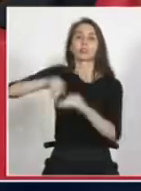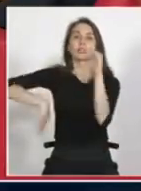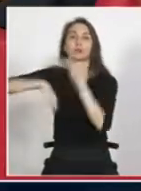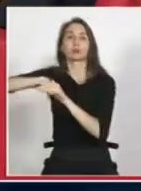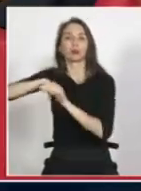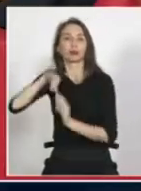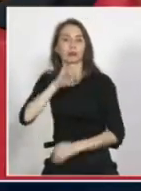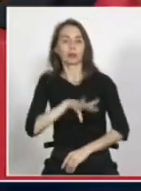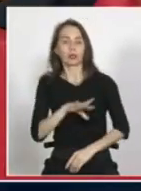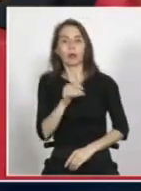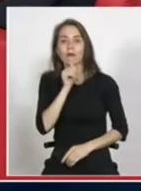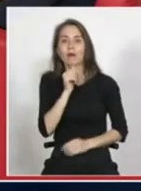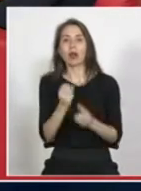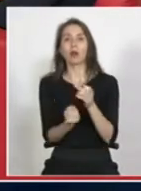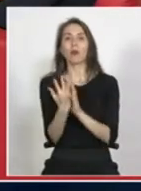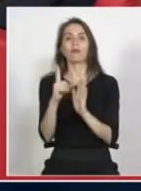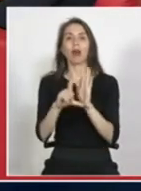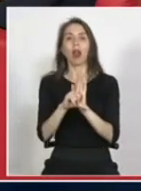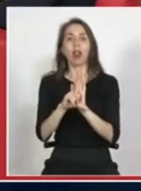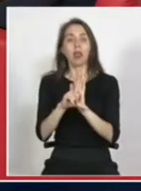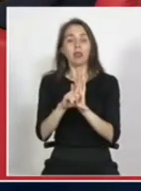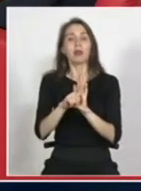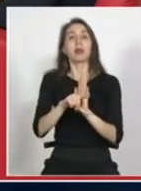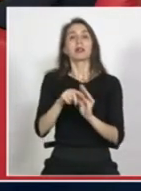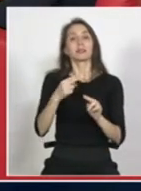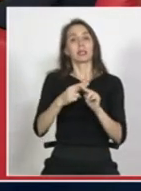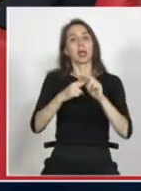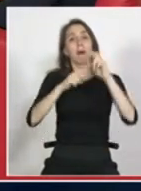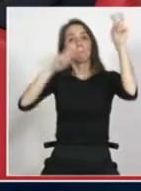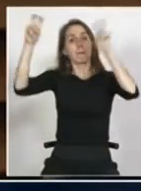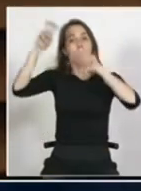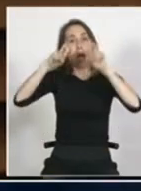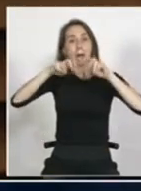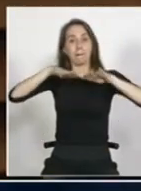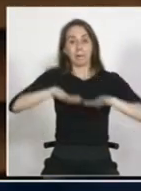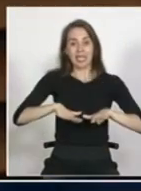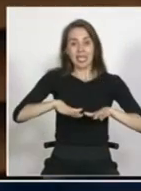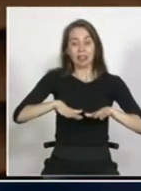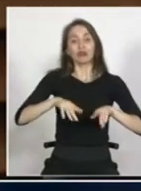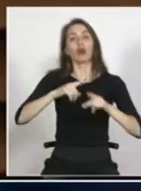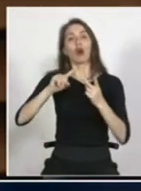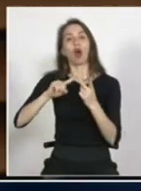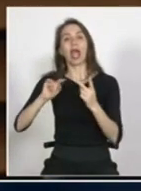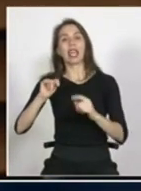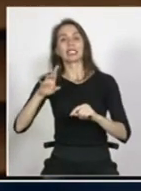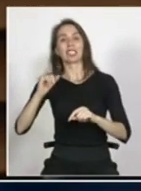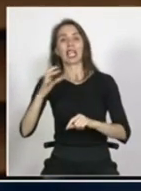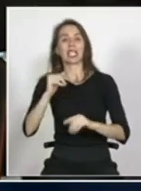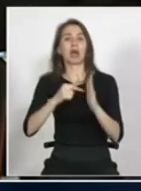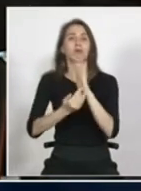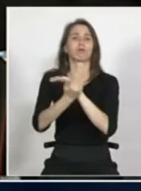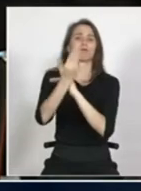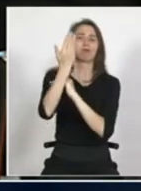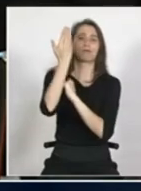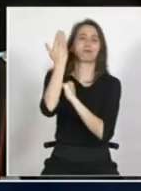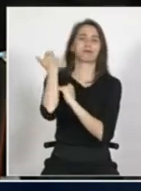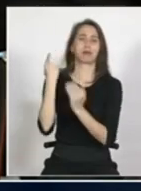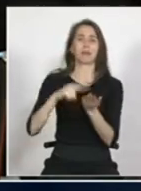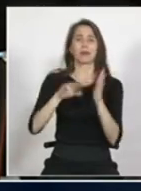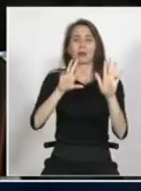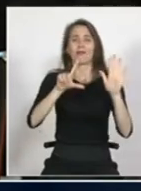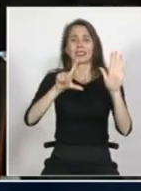tener una nueva ley de migración y extranjería, que todos en esto estamos de acuerdo, que está obsoleta, que está añeja, que obviamente la del 75,